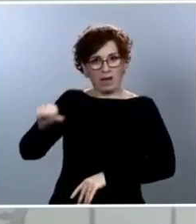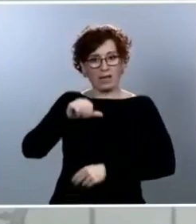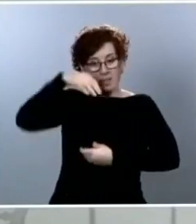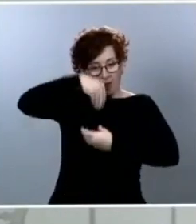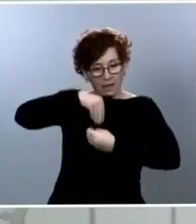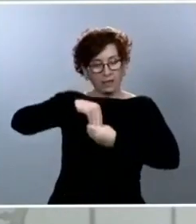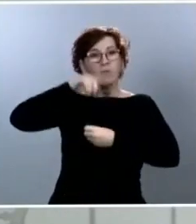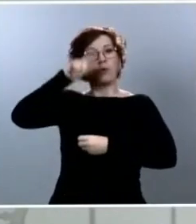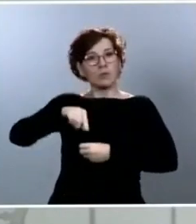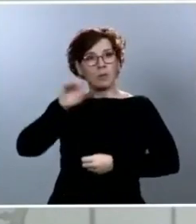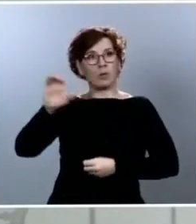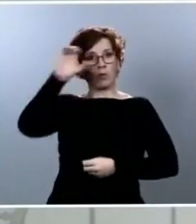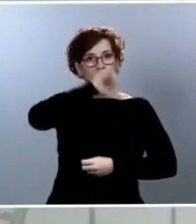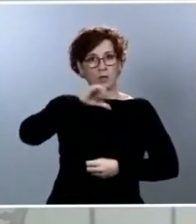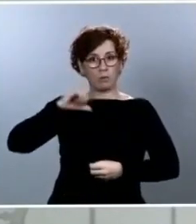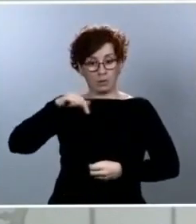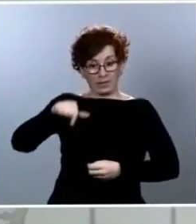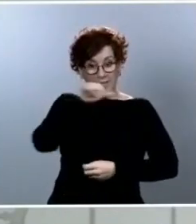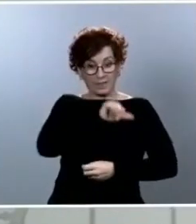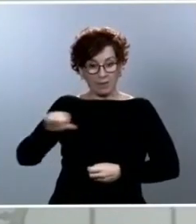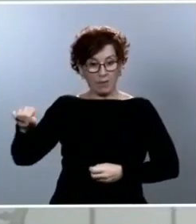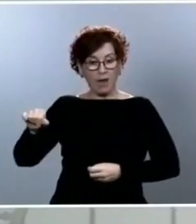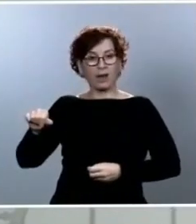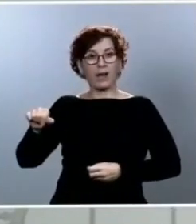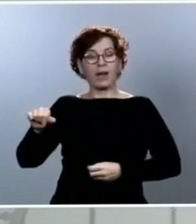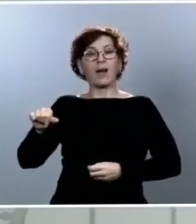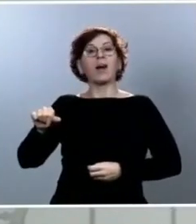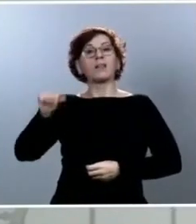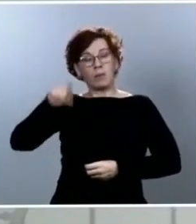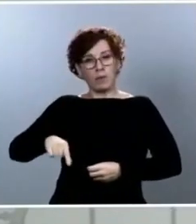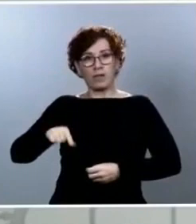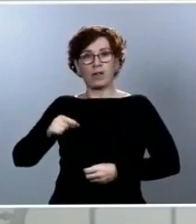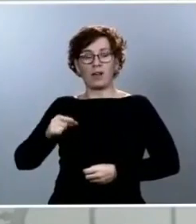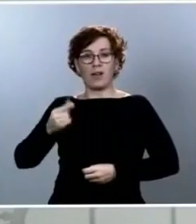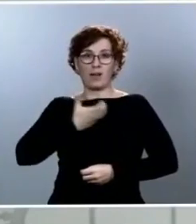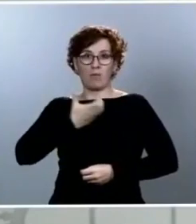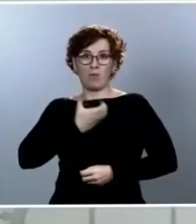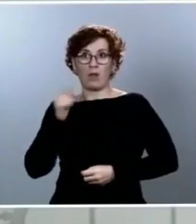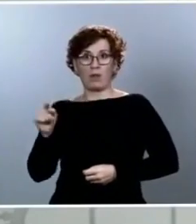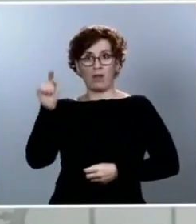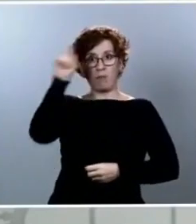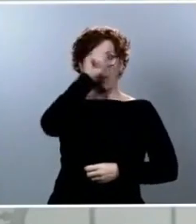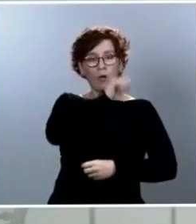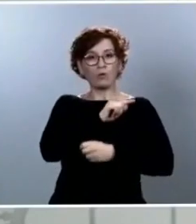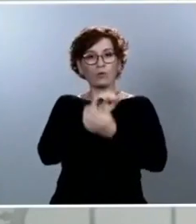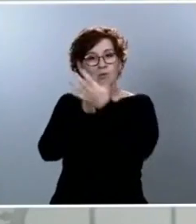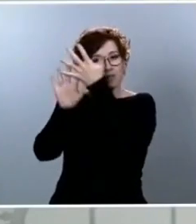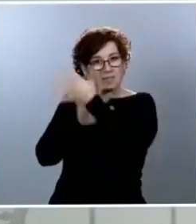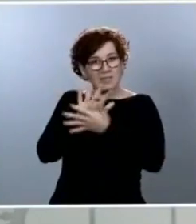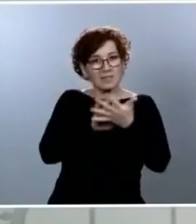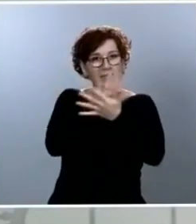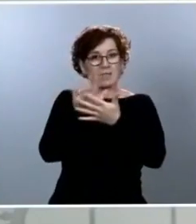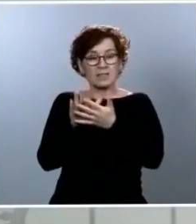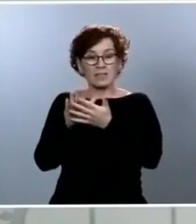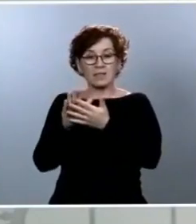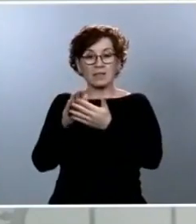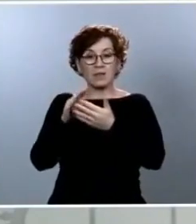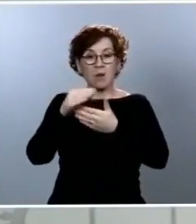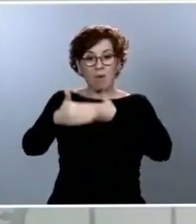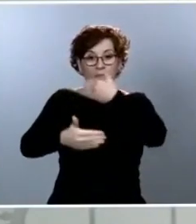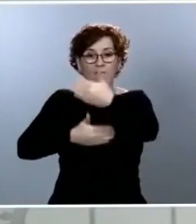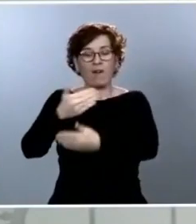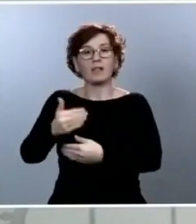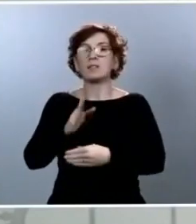ayuntamientos, través de la Federación Española de Municipios y Provincias, que esa desescalada tiene que obedecer a esos criterios a los cuales antes he hecho referencia. Uno,